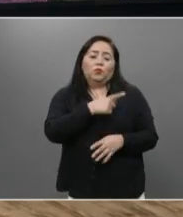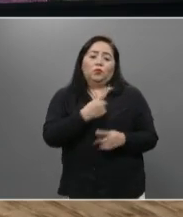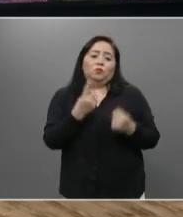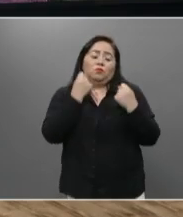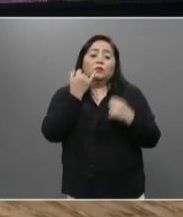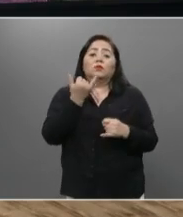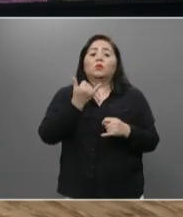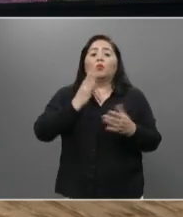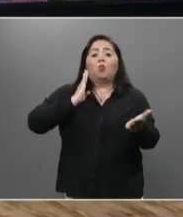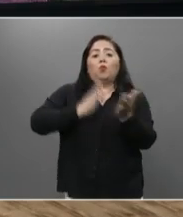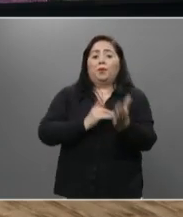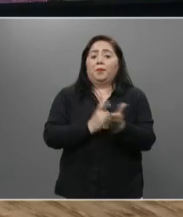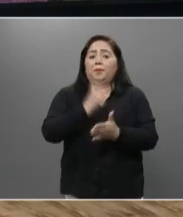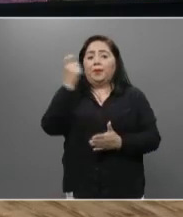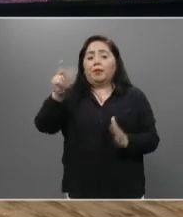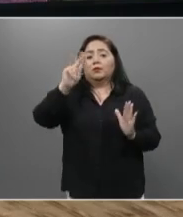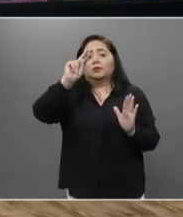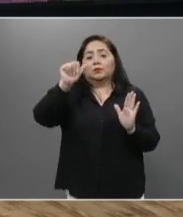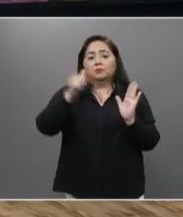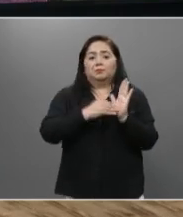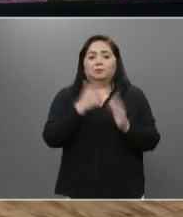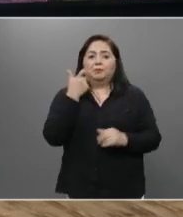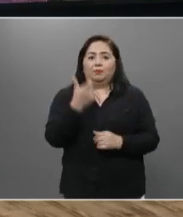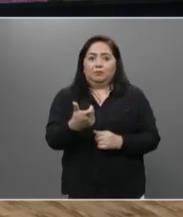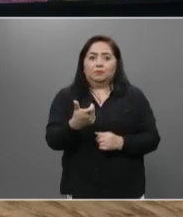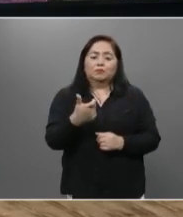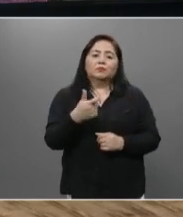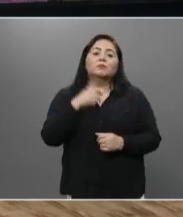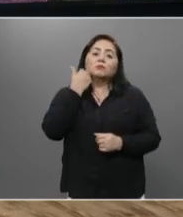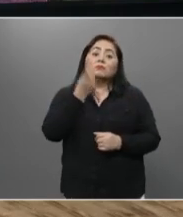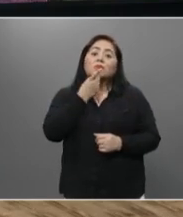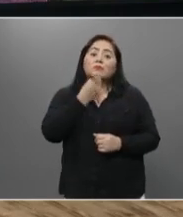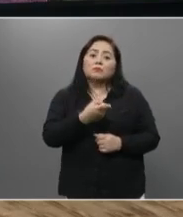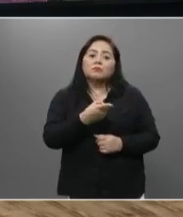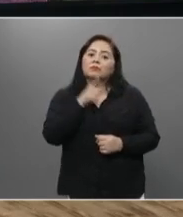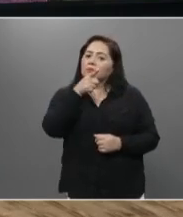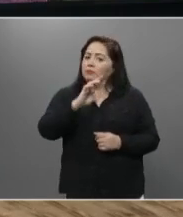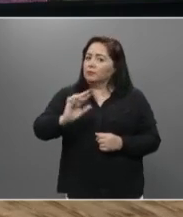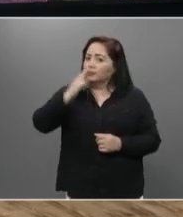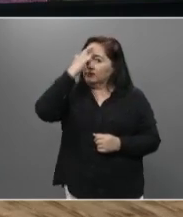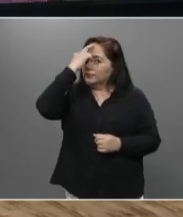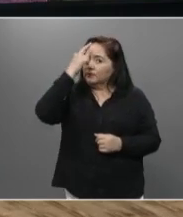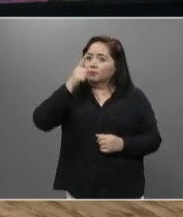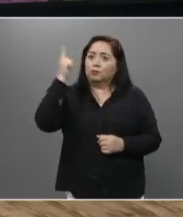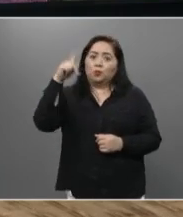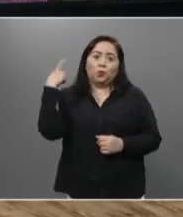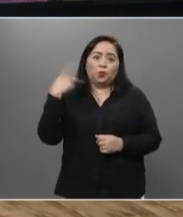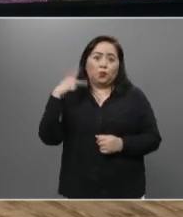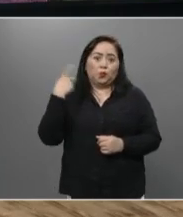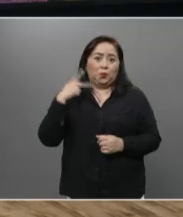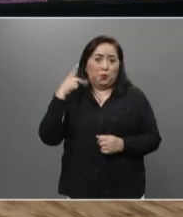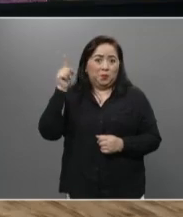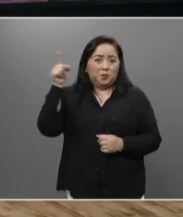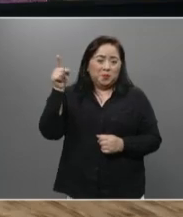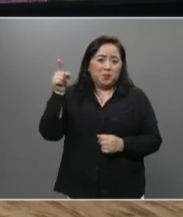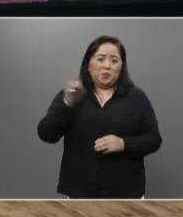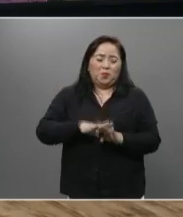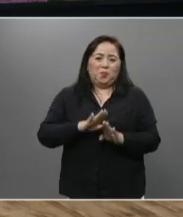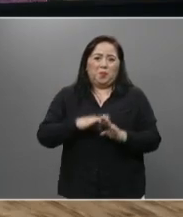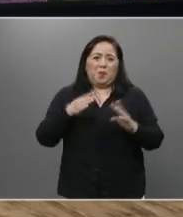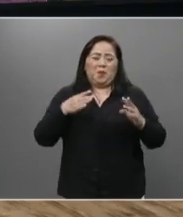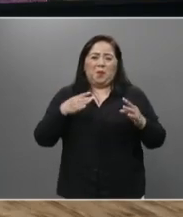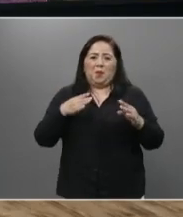pagarán una multa de hasta 86 mil pesos. Es decir, recuerde que Puebla, la propagación del